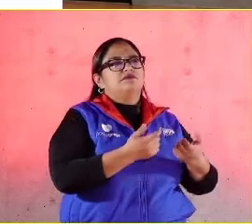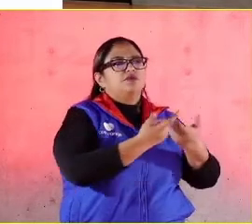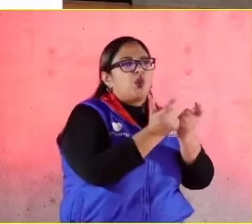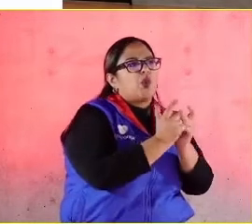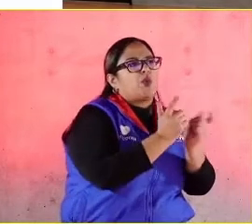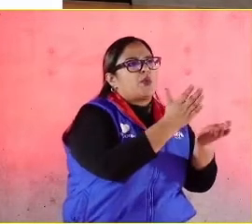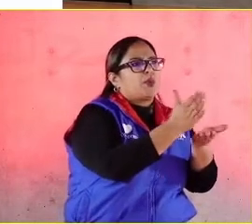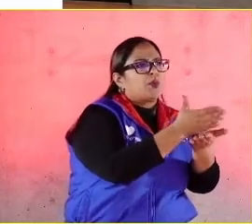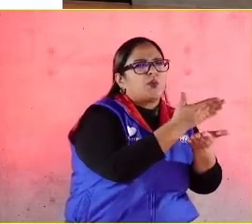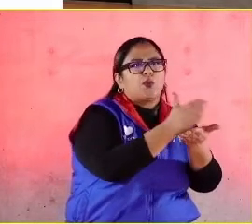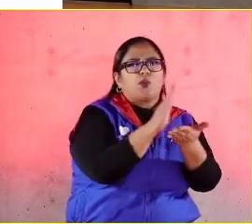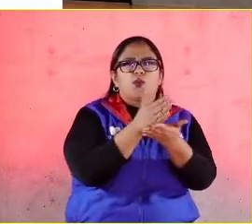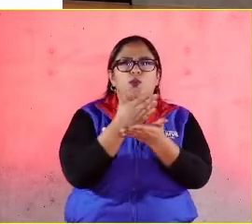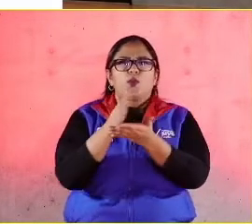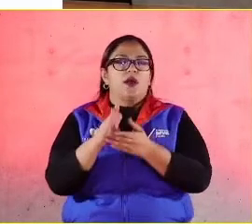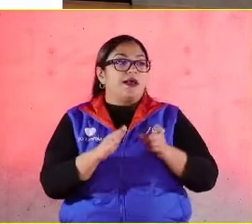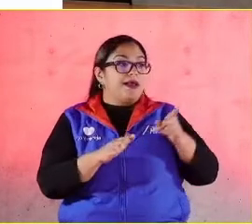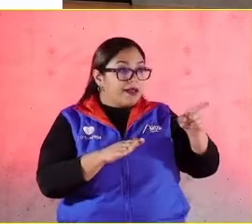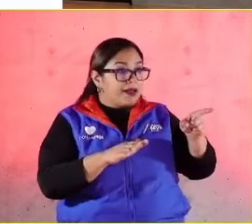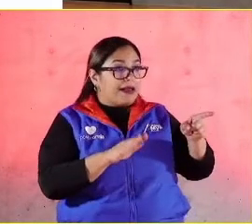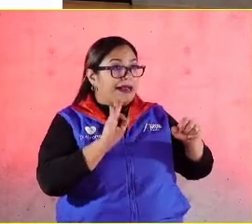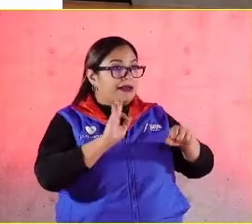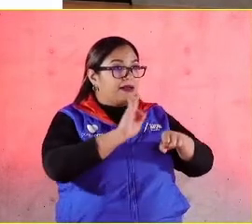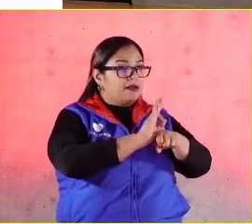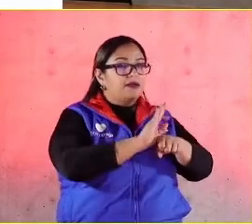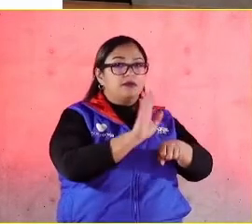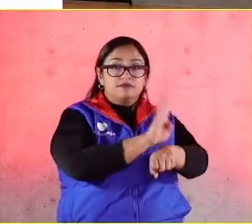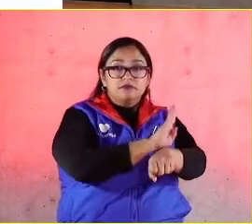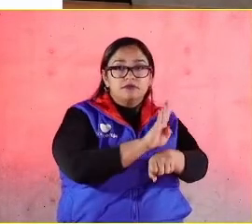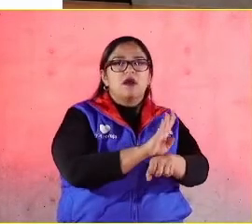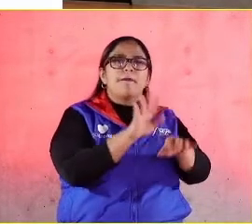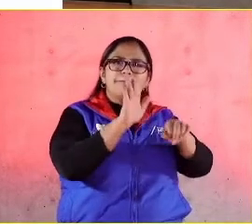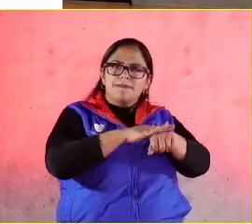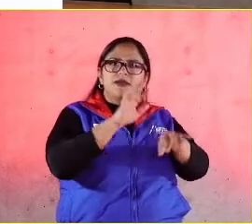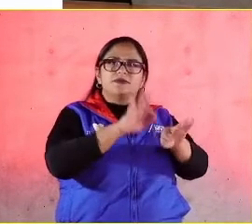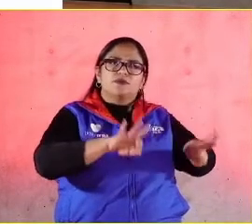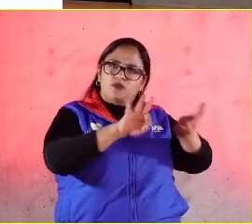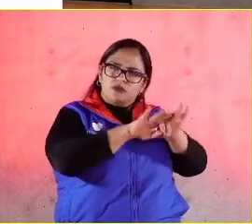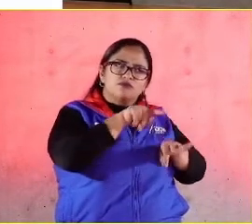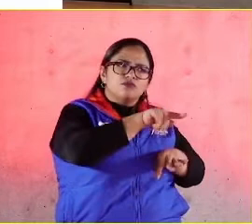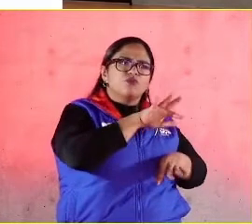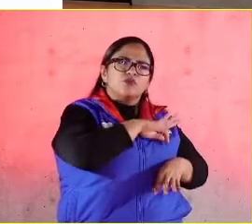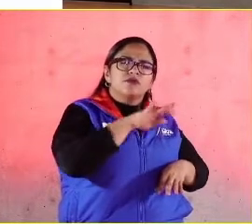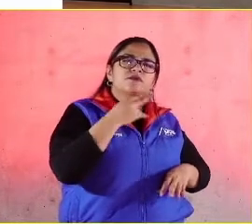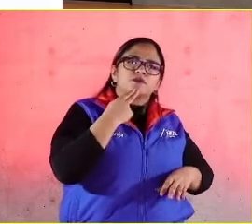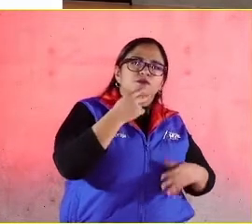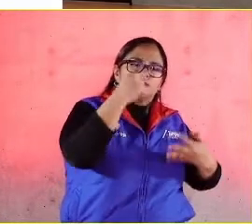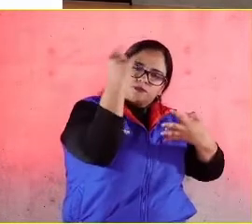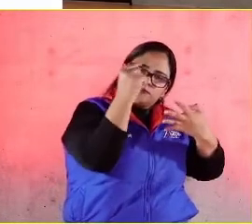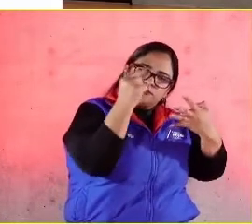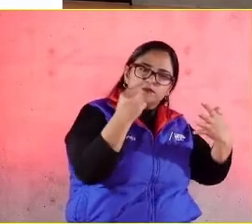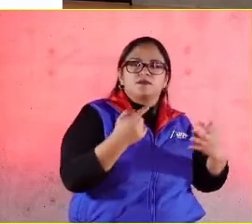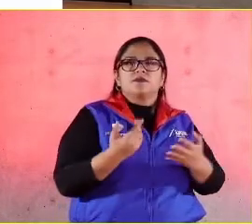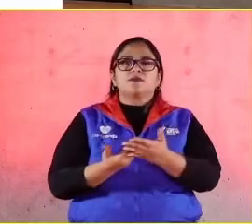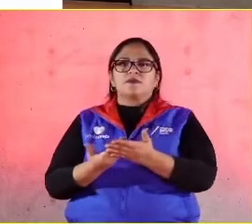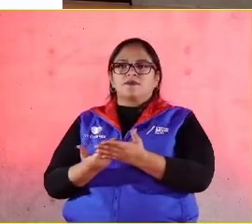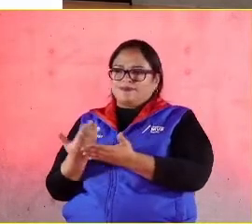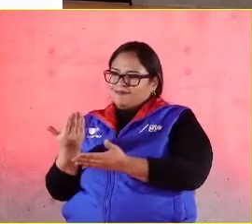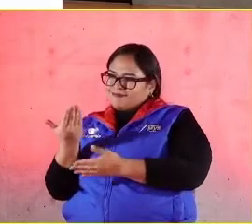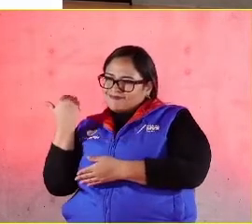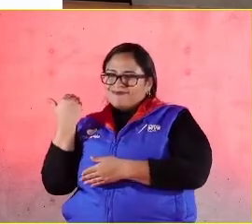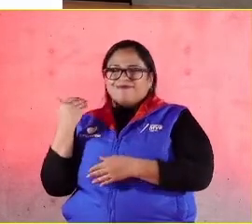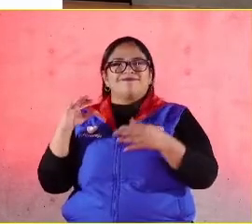ámbitos que les son de alguna manera los más importantes o los más indispensables. Ya nos hizo hace unos